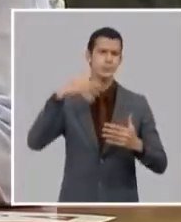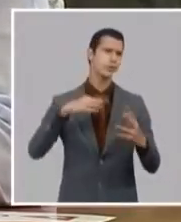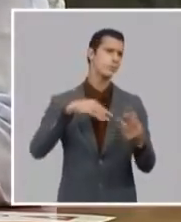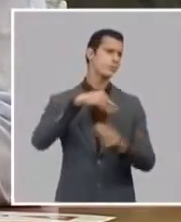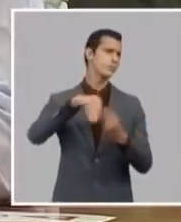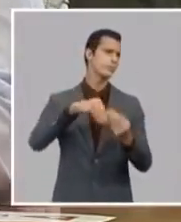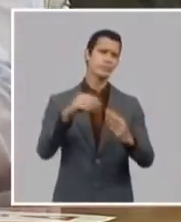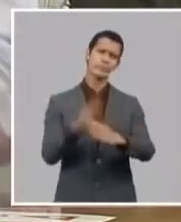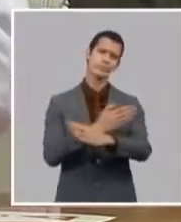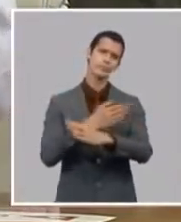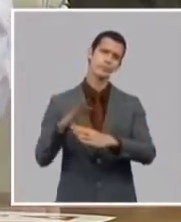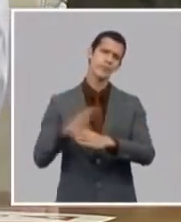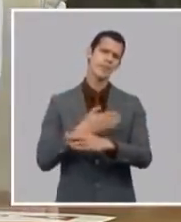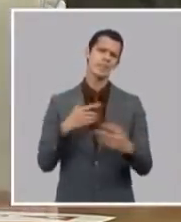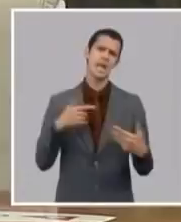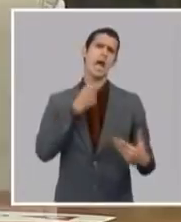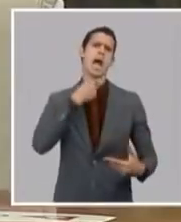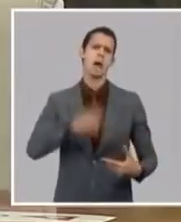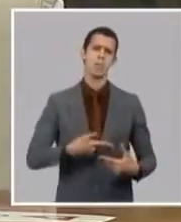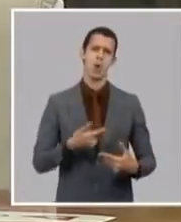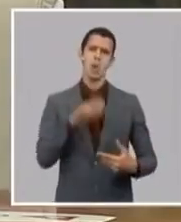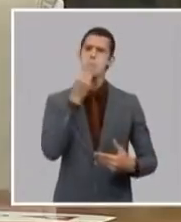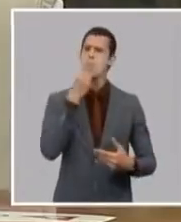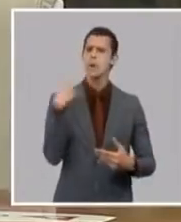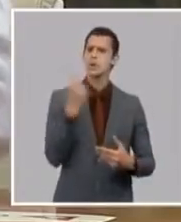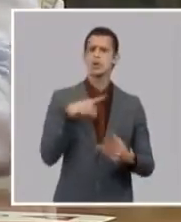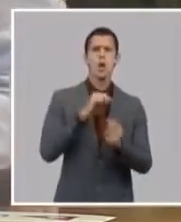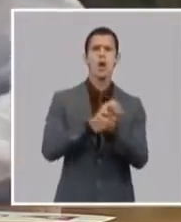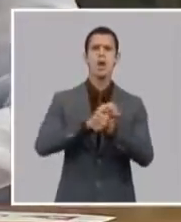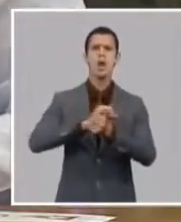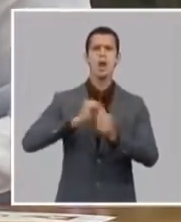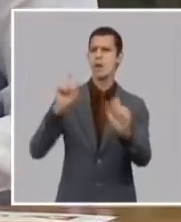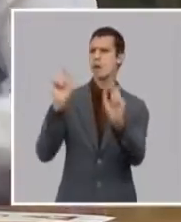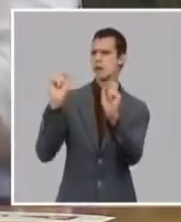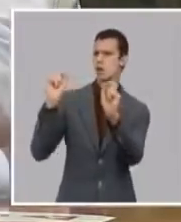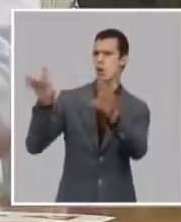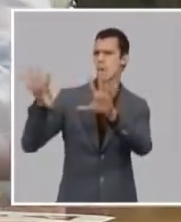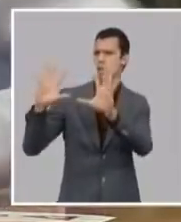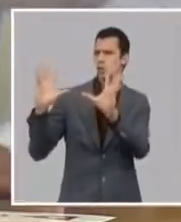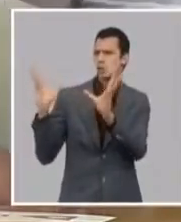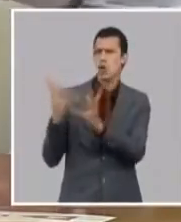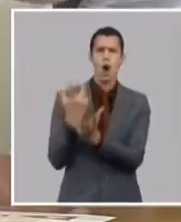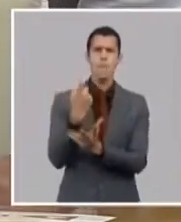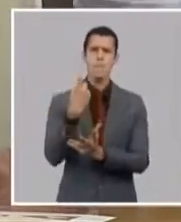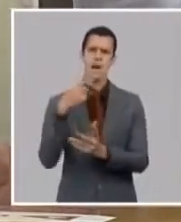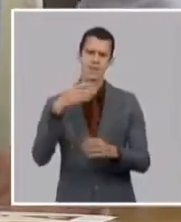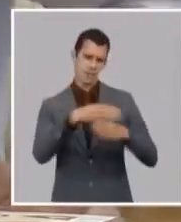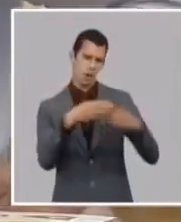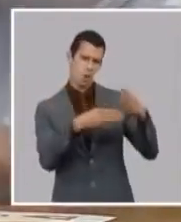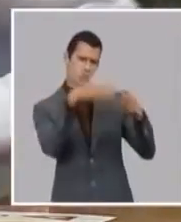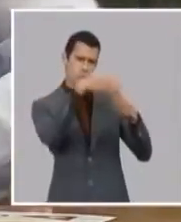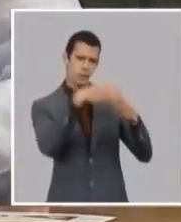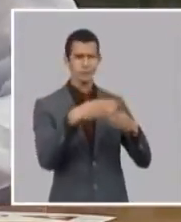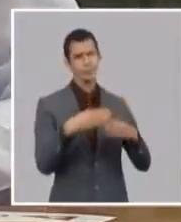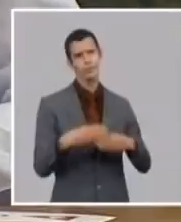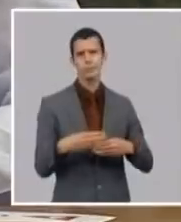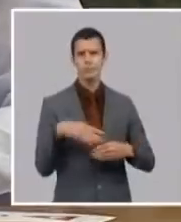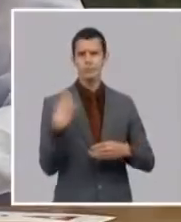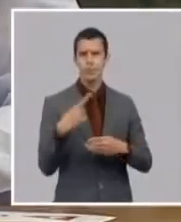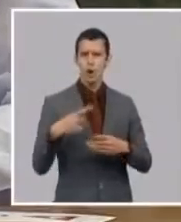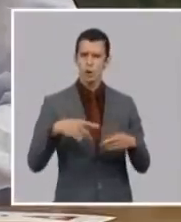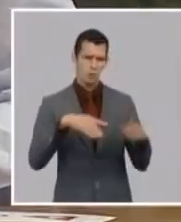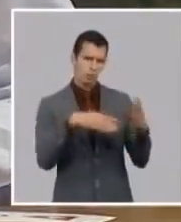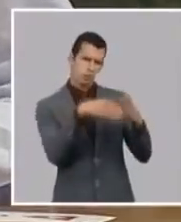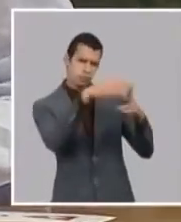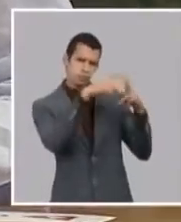materias primas necesarias para un grupo de procesos que están asociadas a la solución de estos problemas nosotros hubiéramos resuelto esos problemas y hubiéramos podido arreglar las comunidades y pudiéramos tener más comunidades